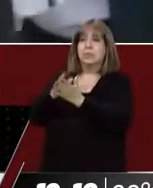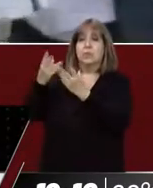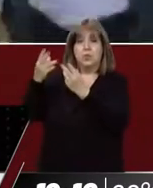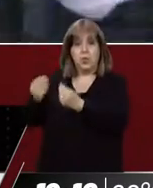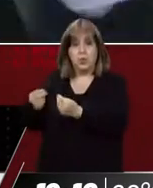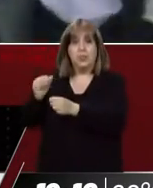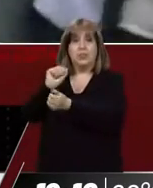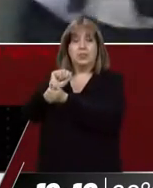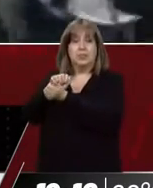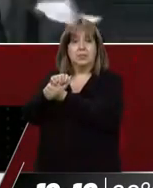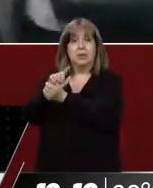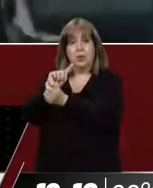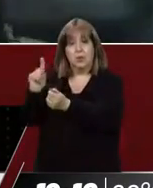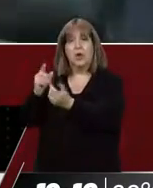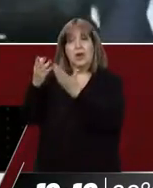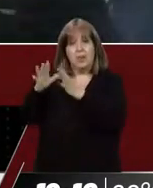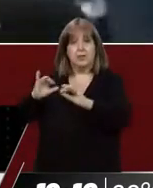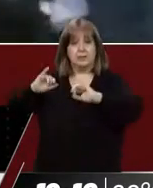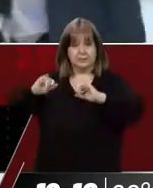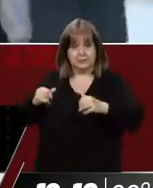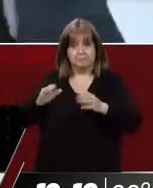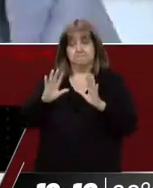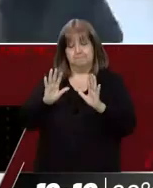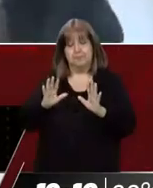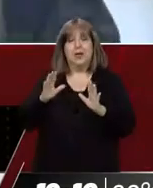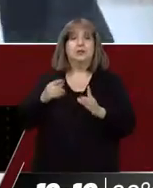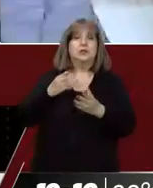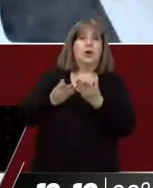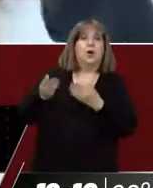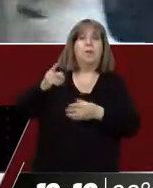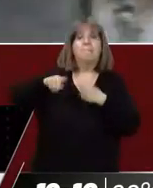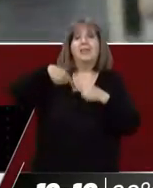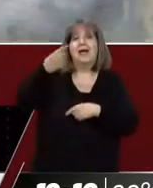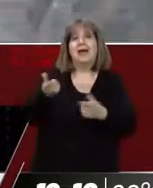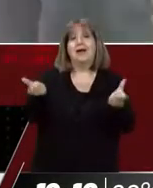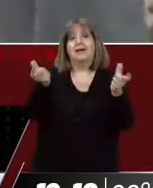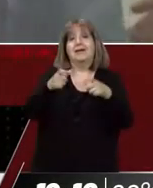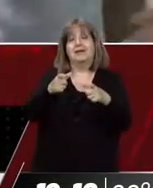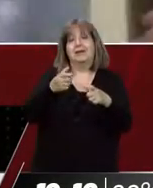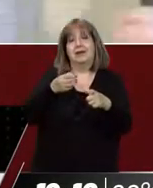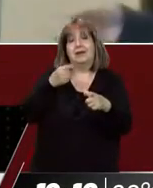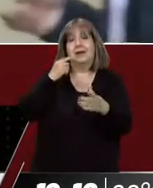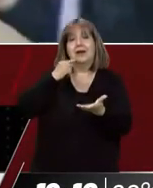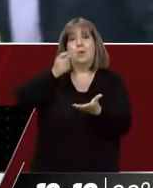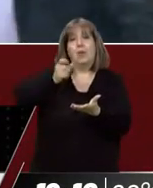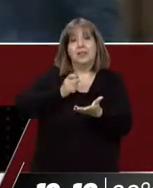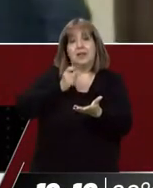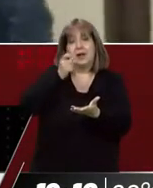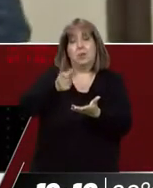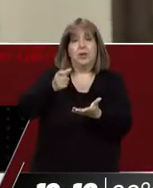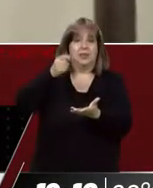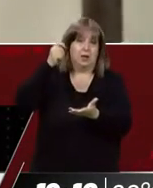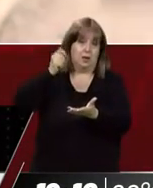resolución por parte de la Corte Suprema de la Nación haciendo lugar a alguna de las objeciones de esta defensa,